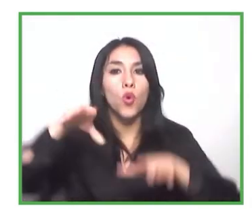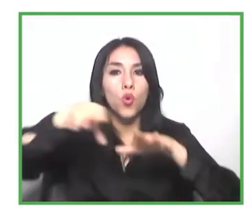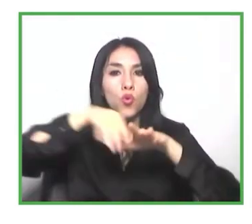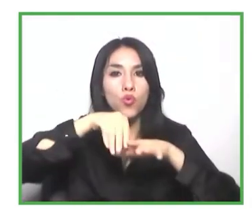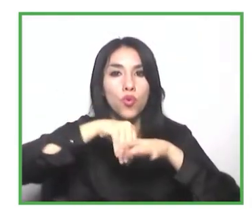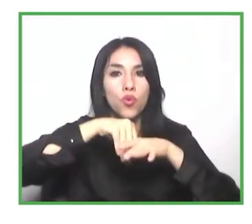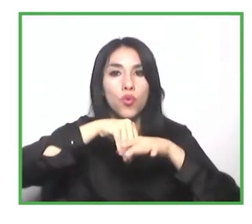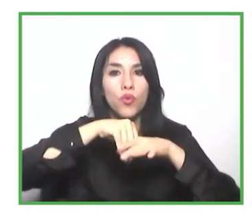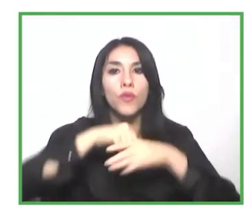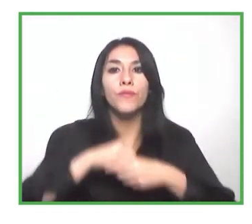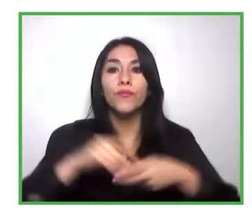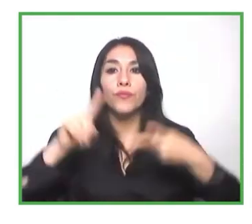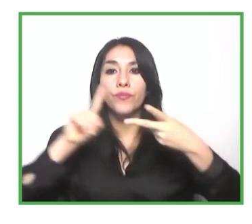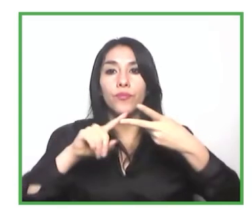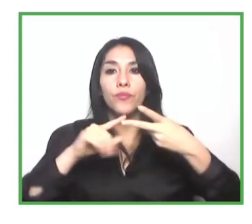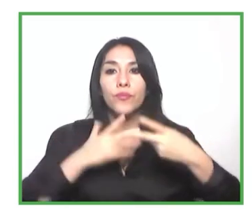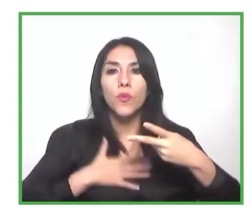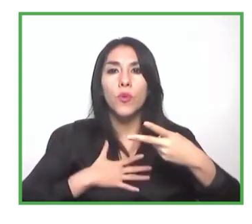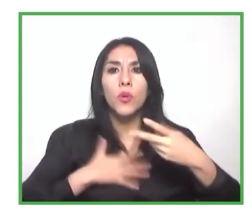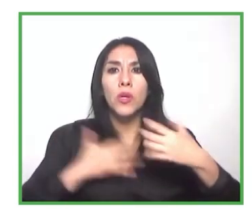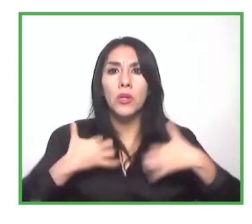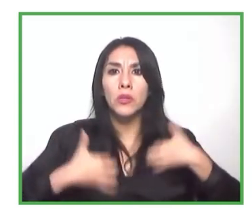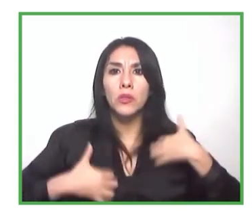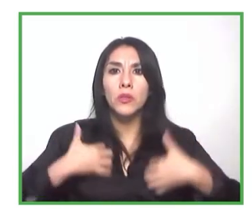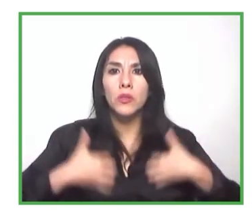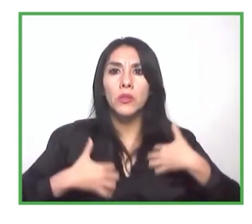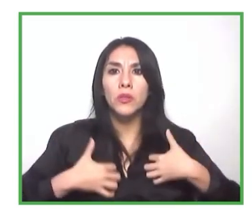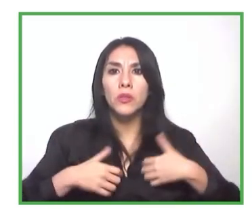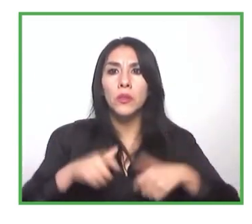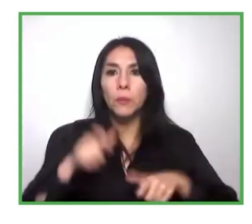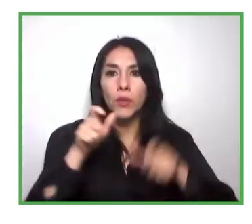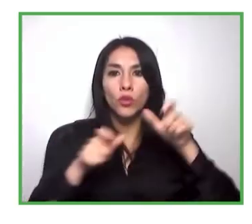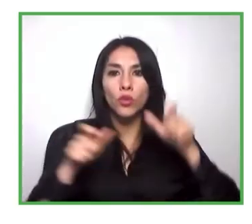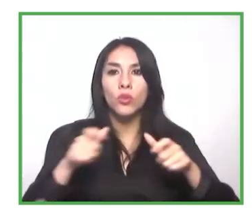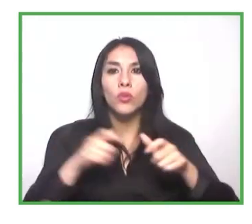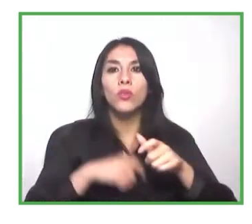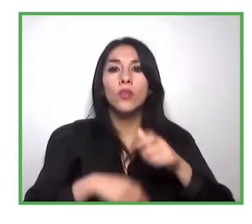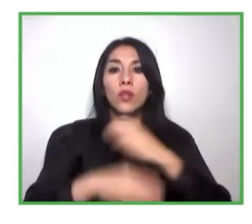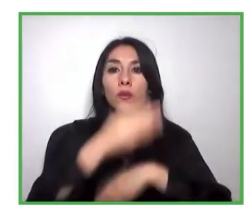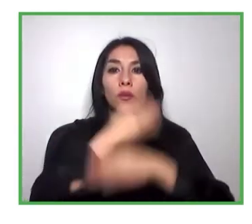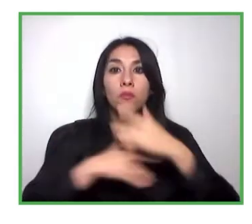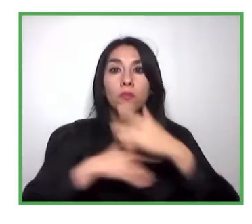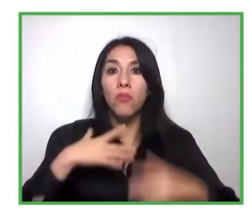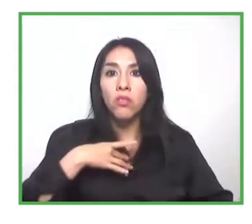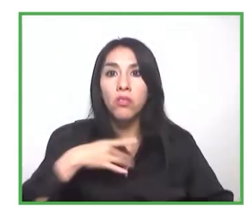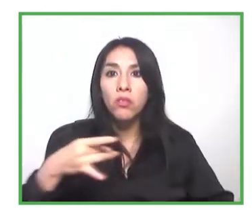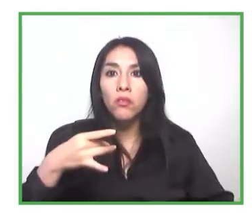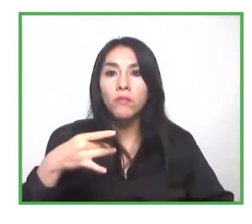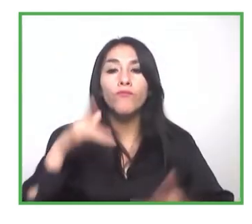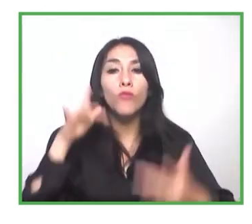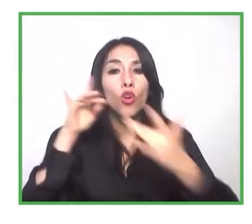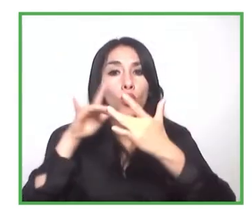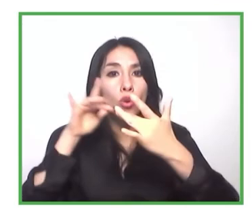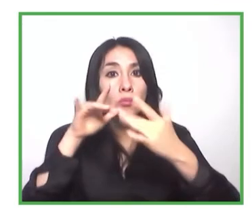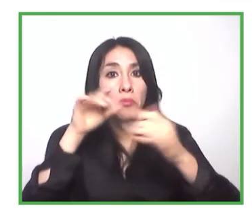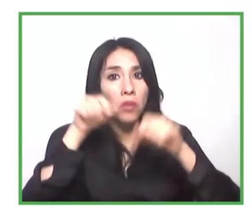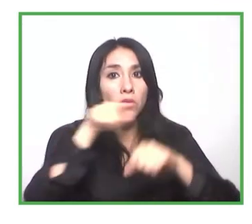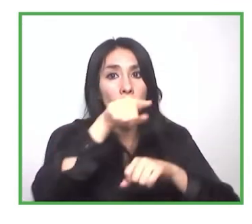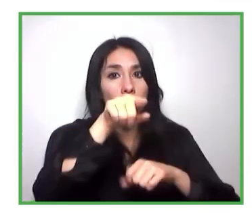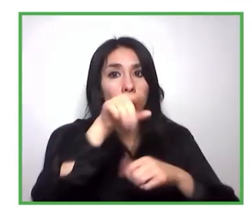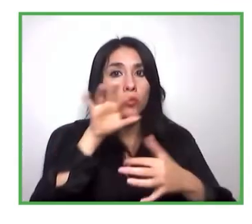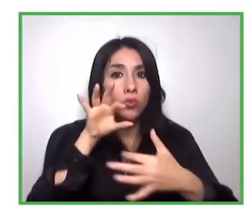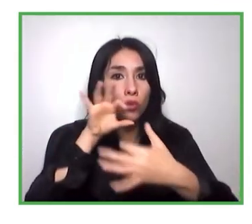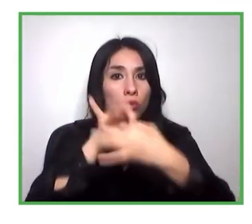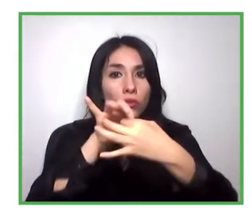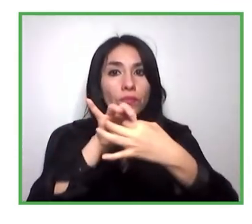personas con discapacidad que les gustaría tomar contacto con ustedes e inscribirse en los cursos de formación. ¿Cómo lo pueden